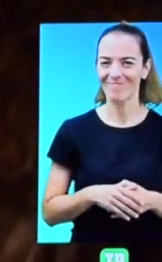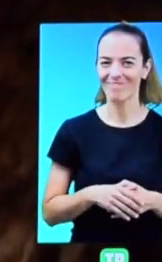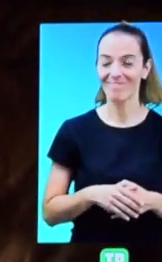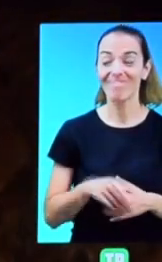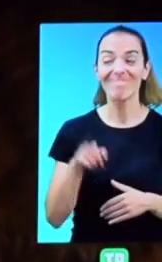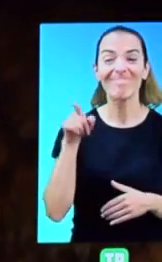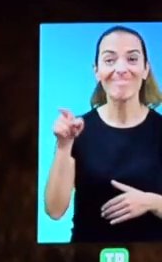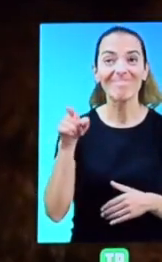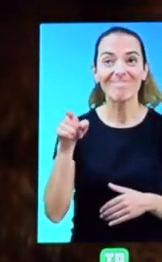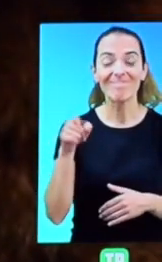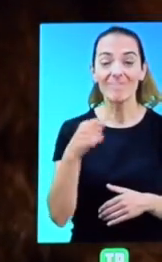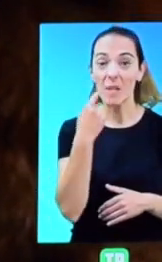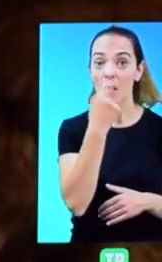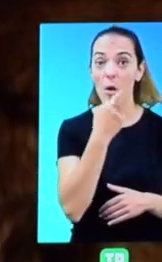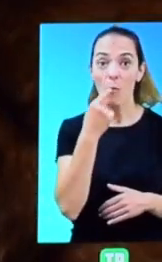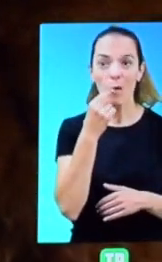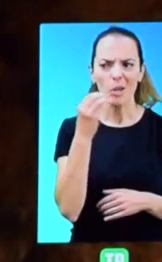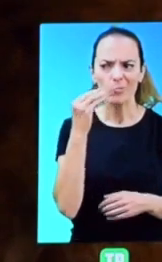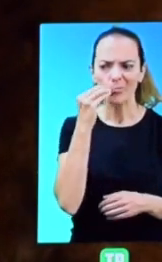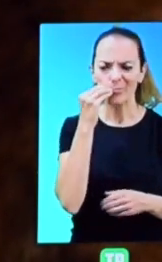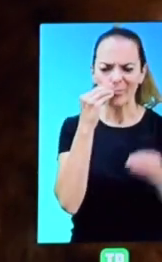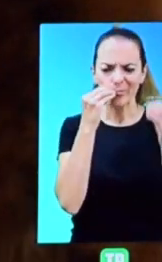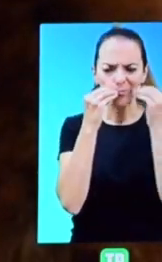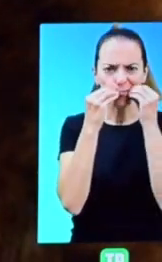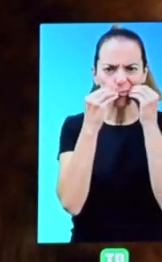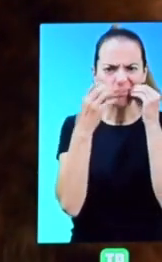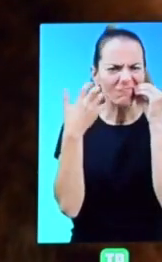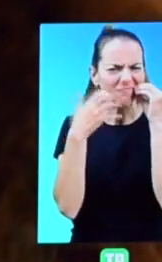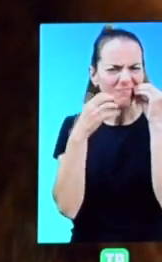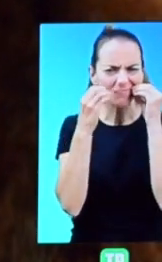Dos extrañas verrugas en la comisura de la boca.